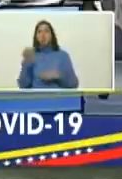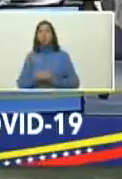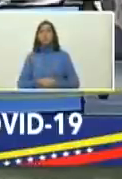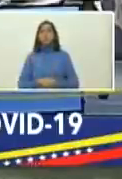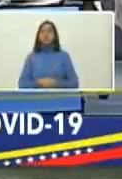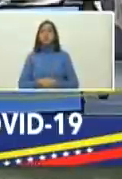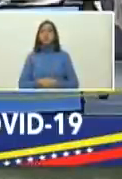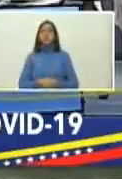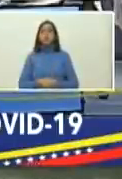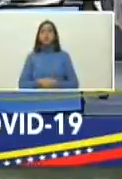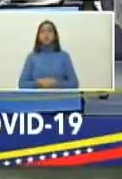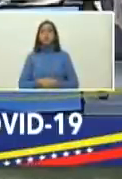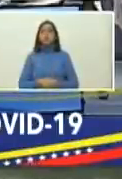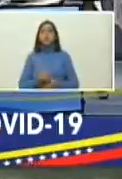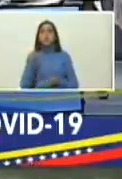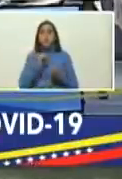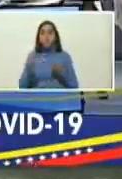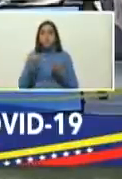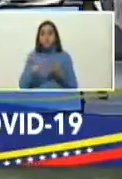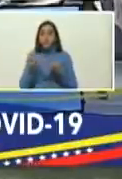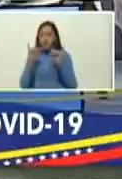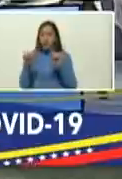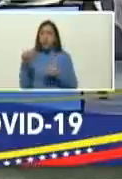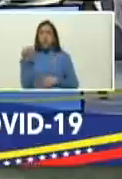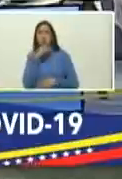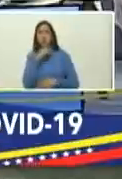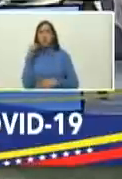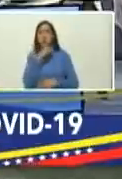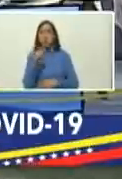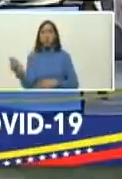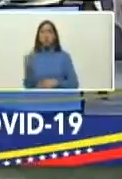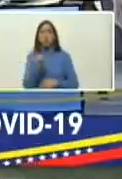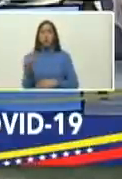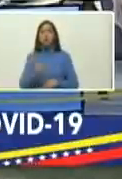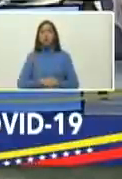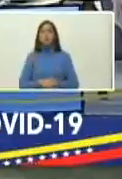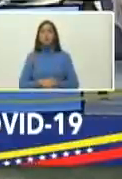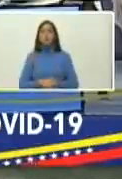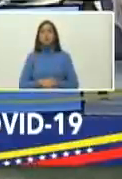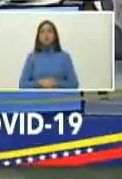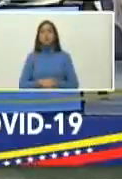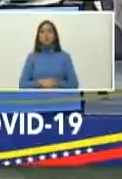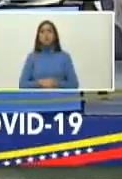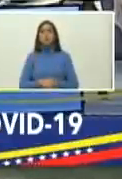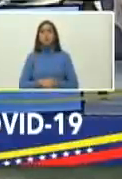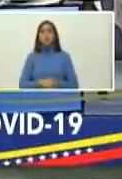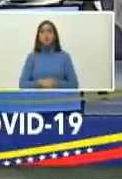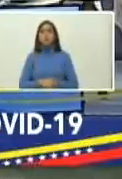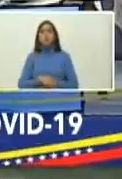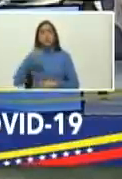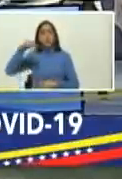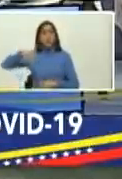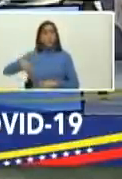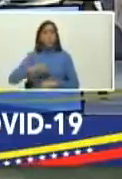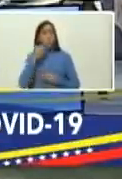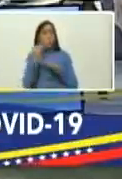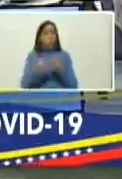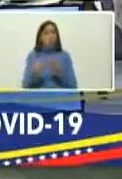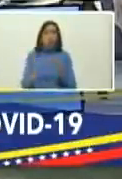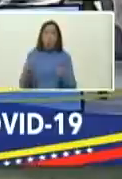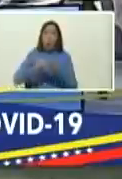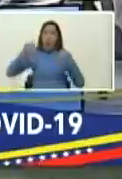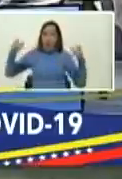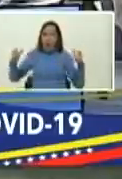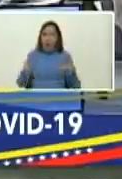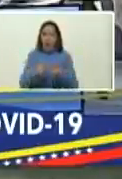tercera y la cuarta semana del mismo mes de octubre en esta primera semana de noviembre hay de nuevo una reducción